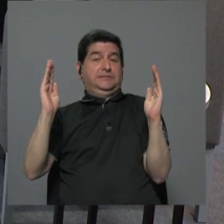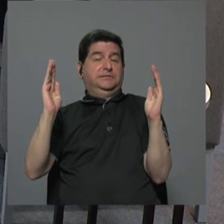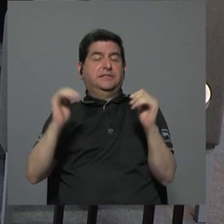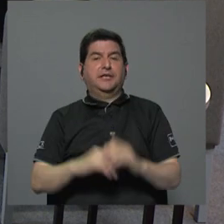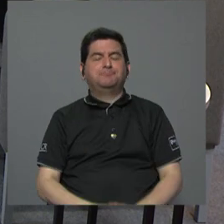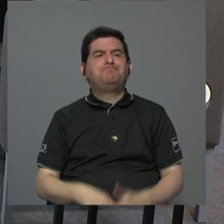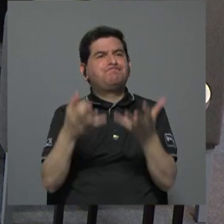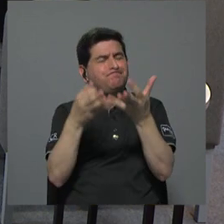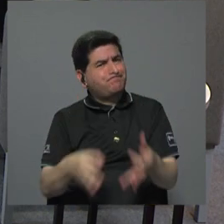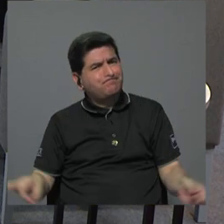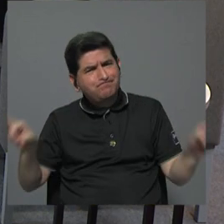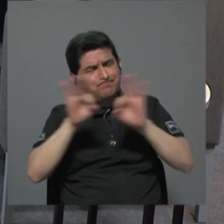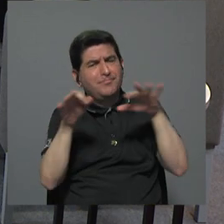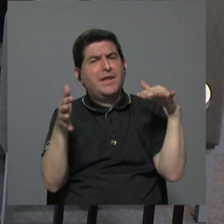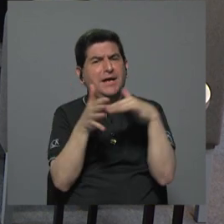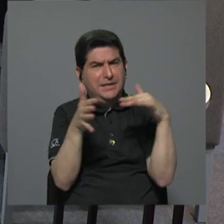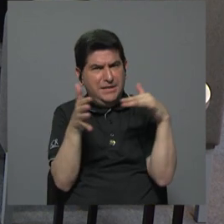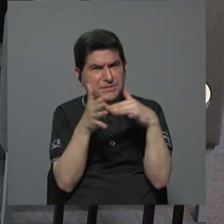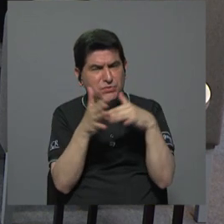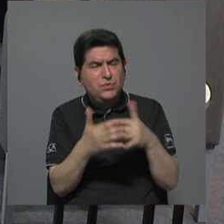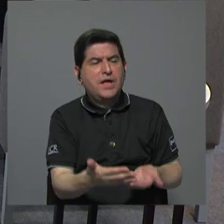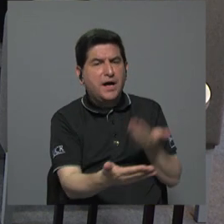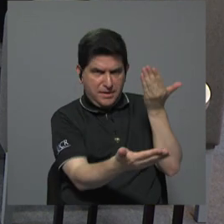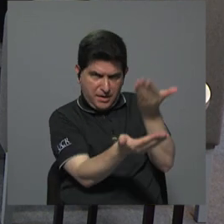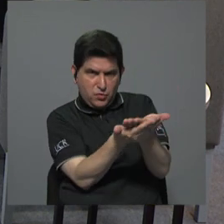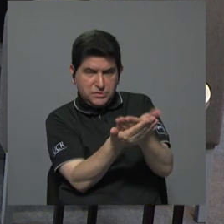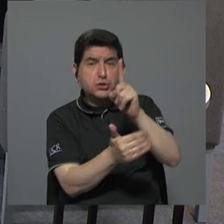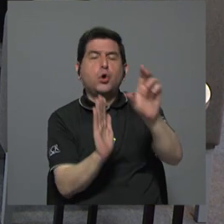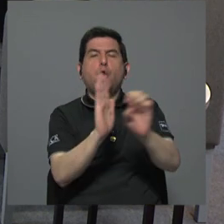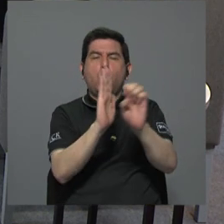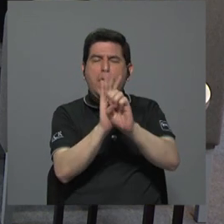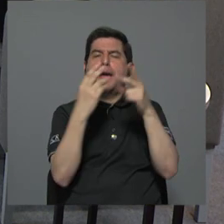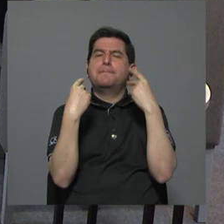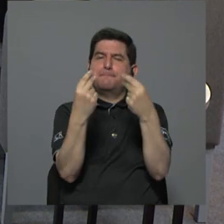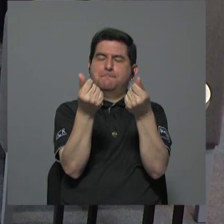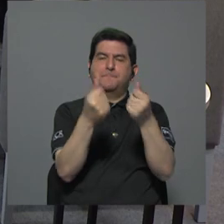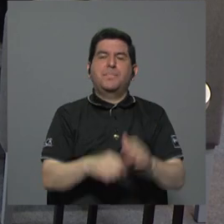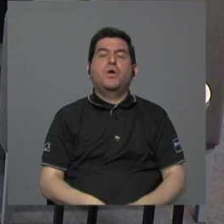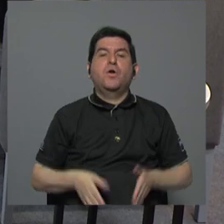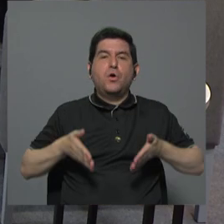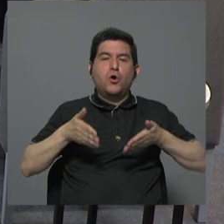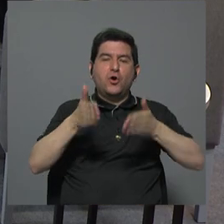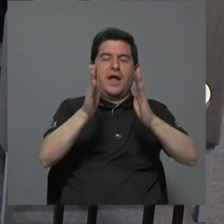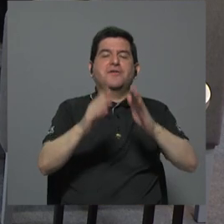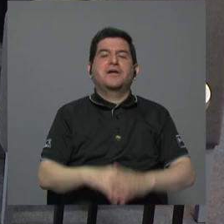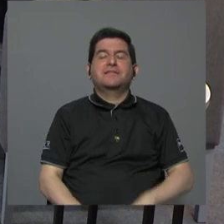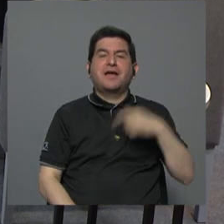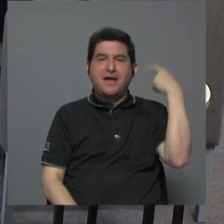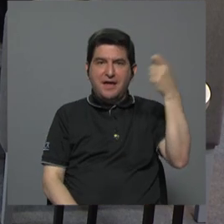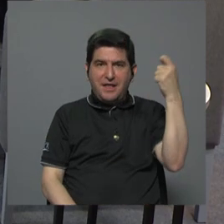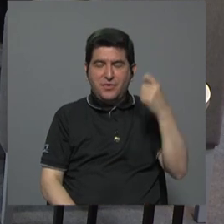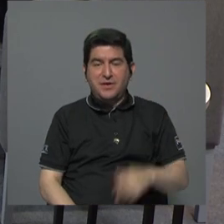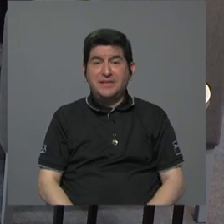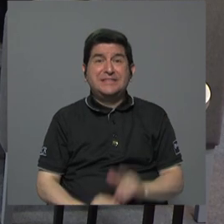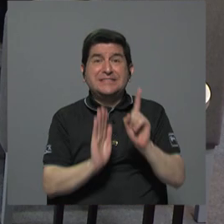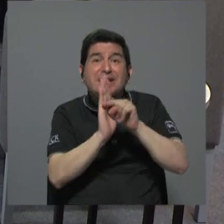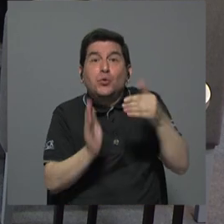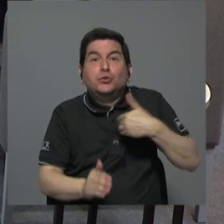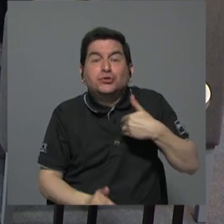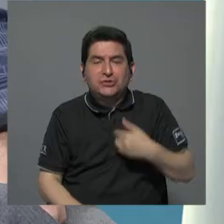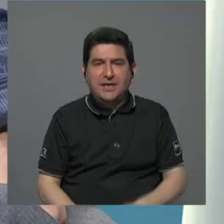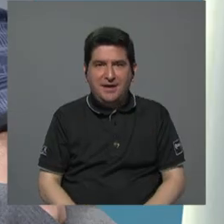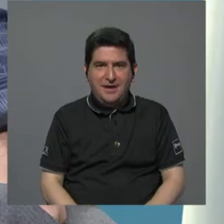vale la pena estudiar la concesión le pongo un ejemplo rápidamente la carretera de Guanacaste nos quedan segundos si la